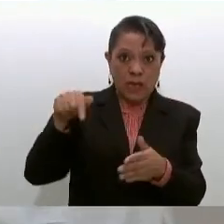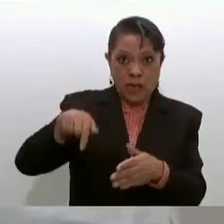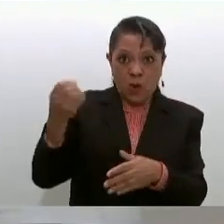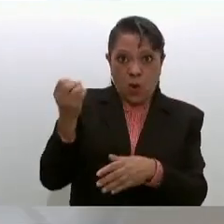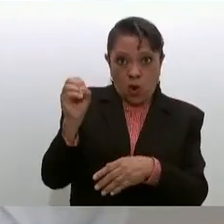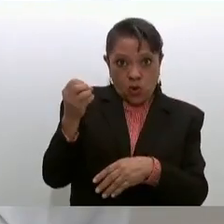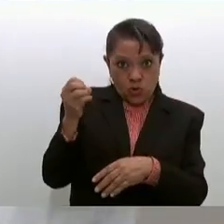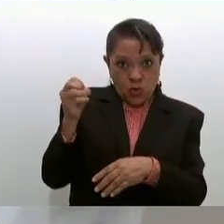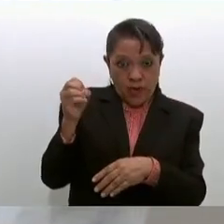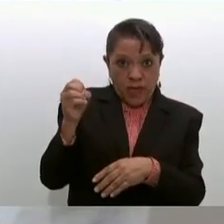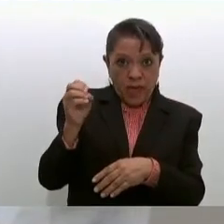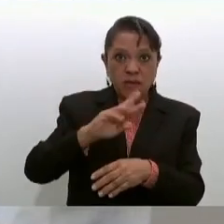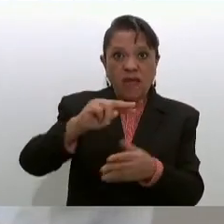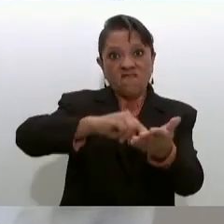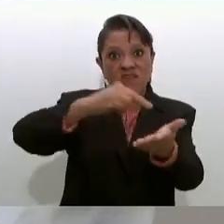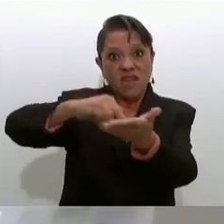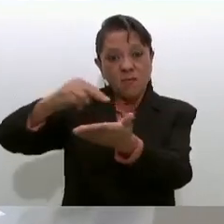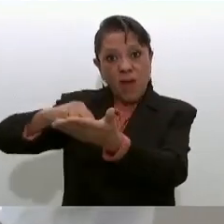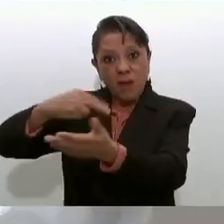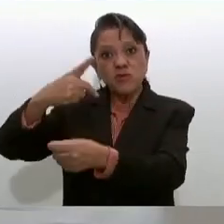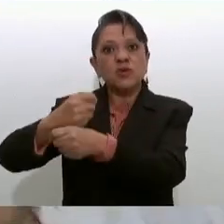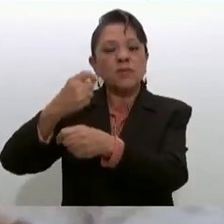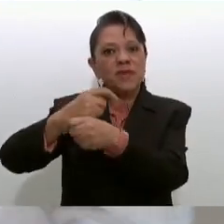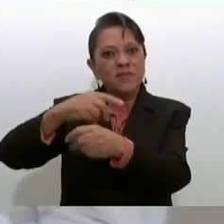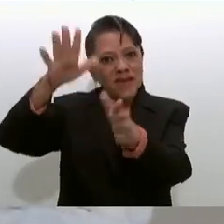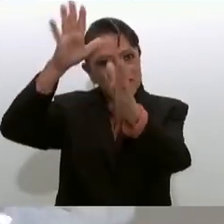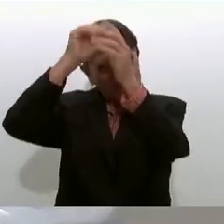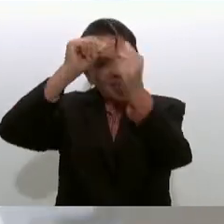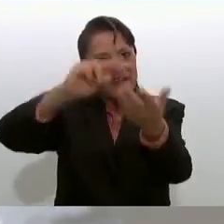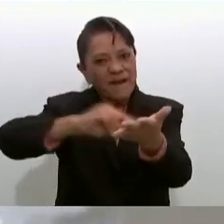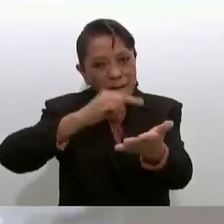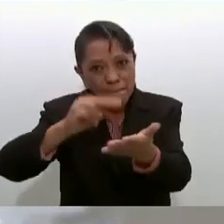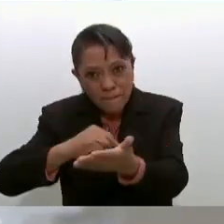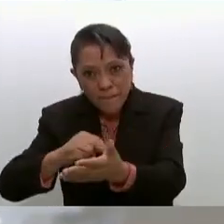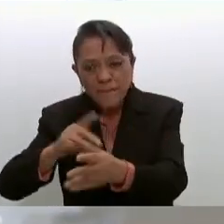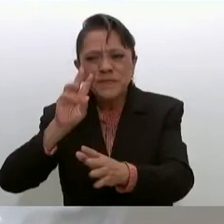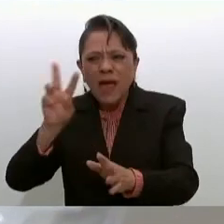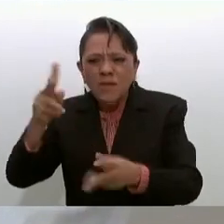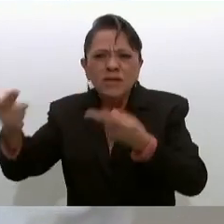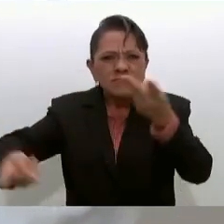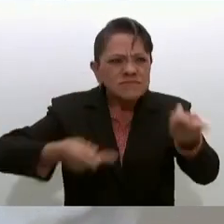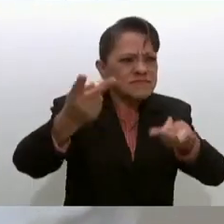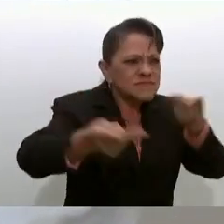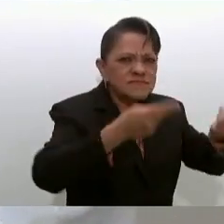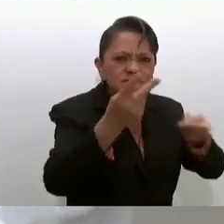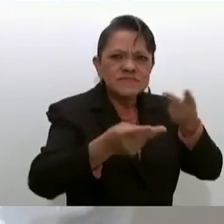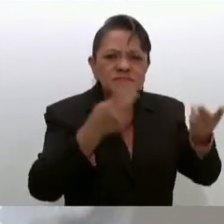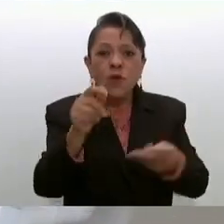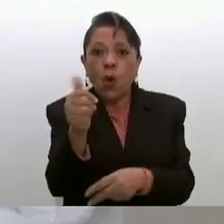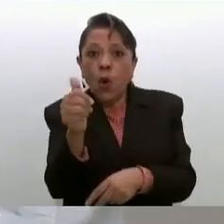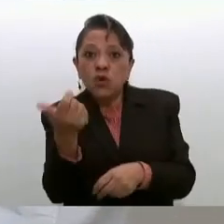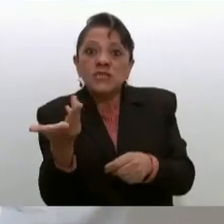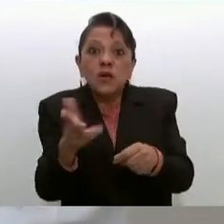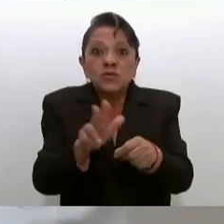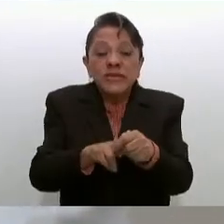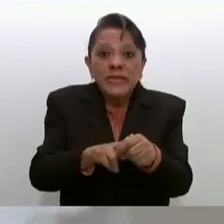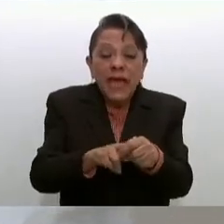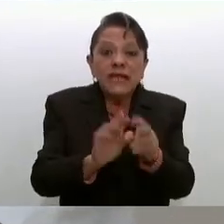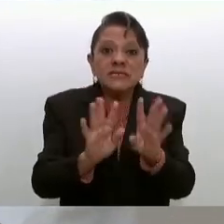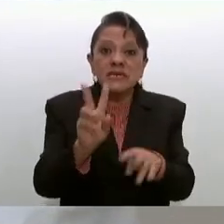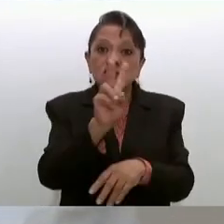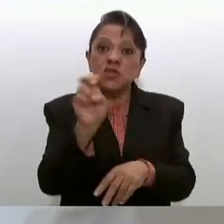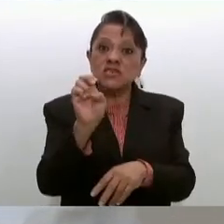gobernador, firmamos los primeros convenios, hicimos un levantamiento diagnóstico en 11 hospitales, 205